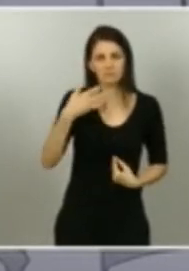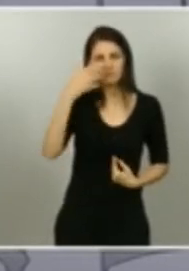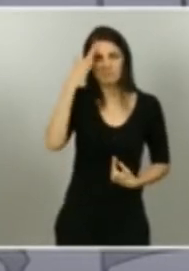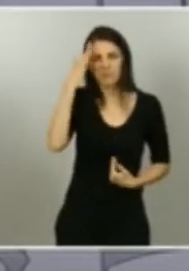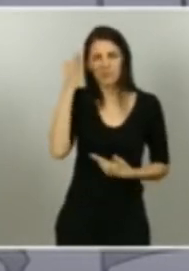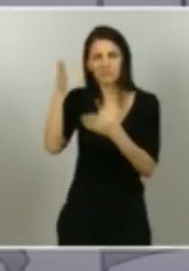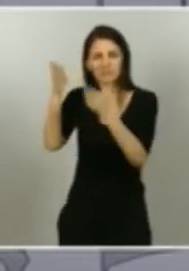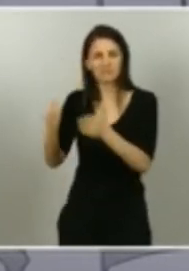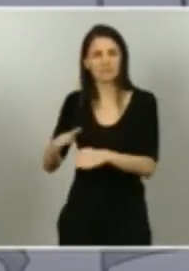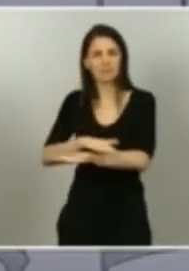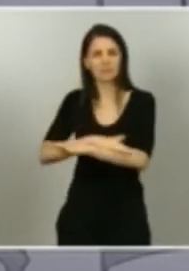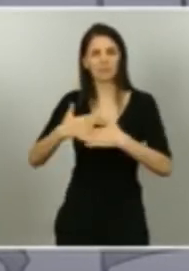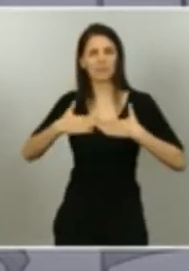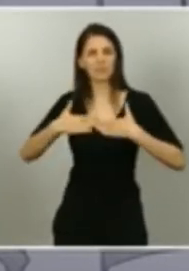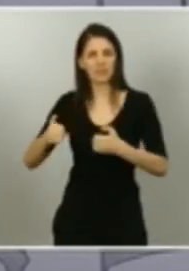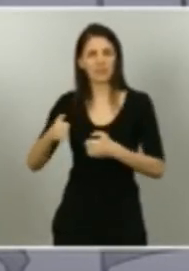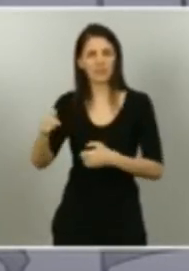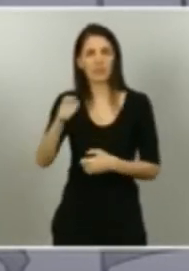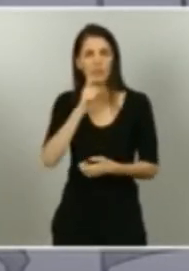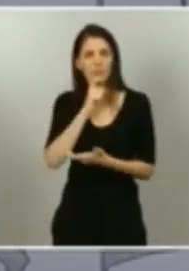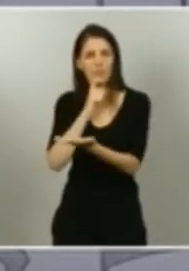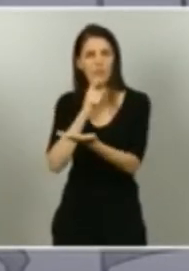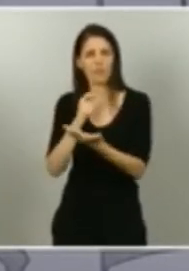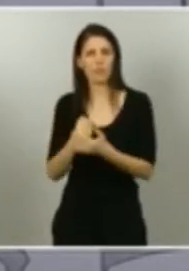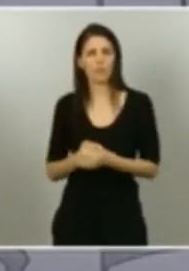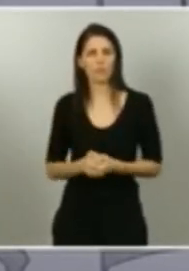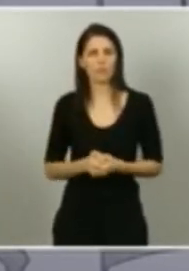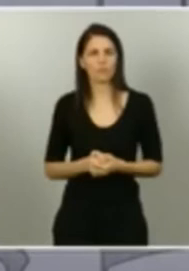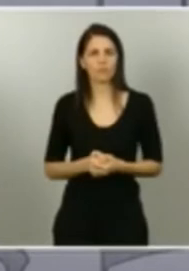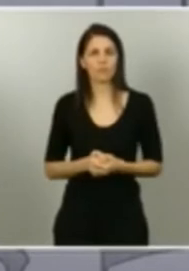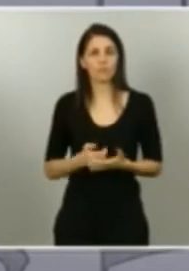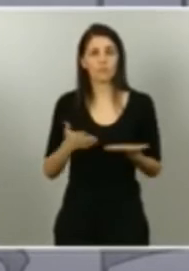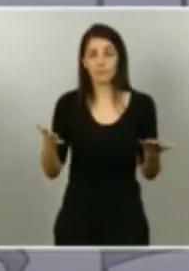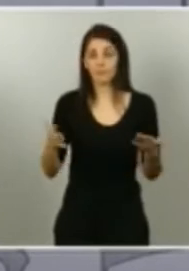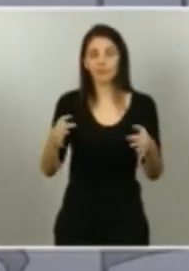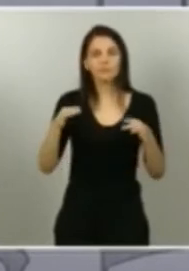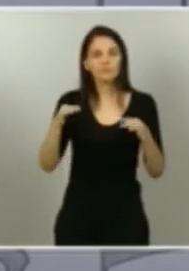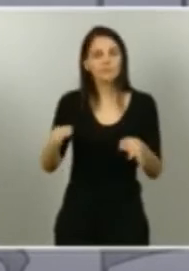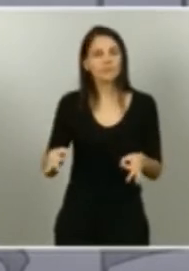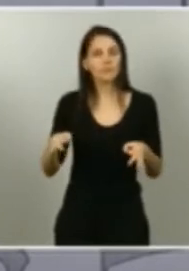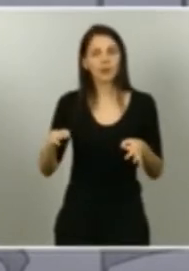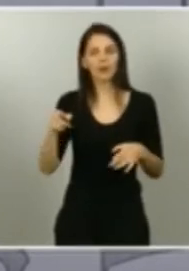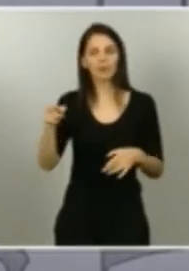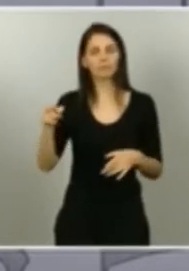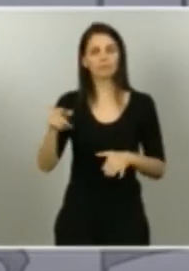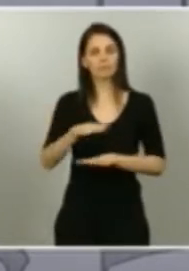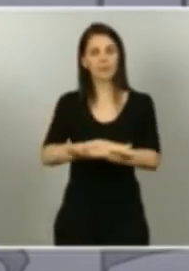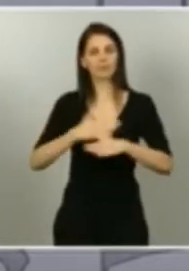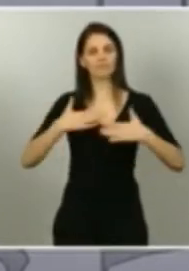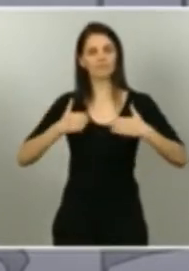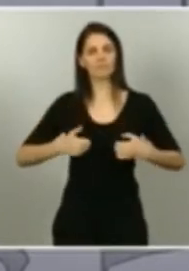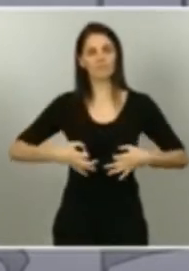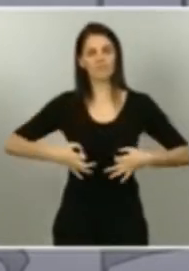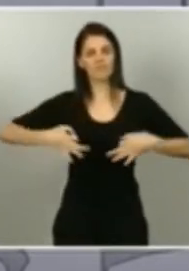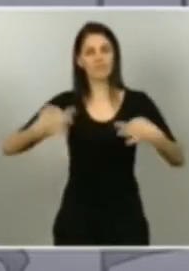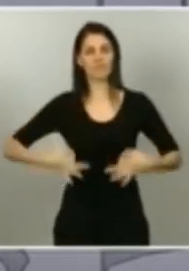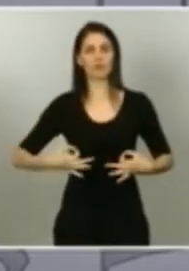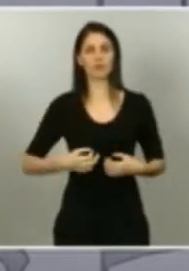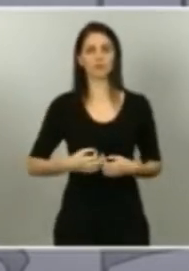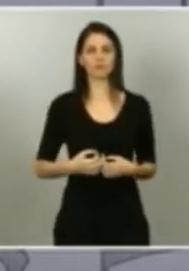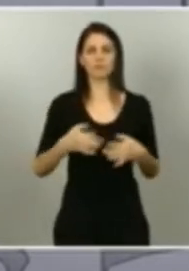Pero siempre se ha mantenido, y esto es lo que me gustaría sobrallar, sereno y firme. Siempre ha dialogado, ha cooperado,